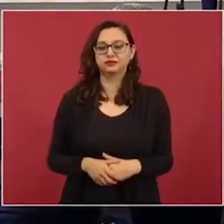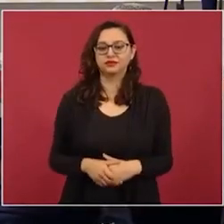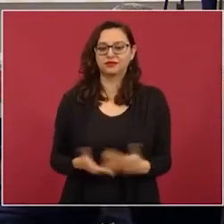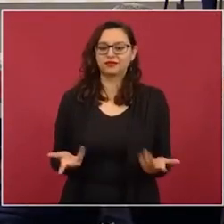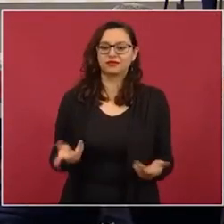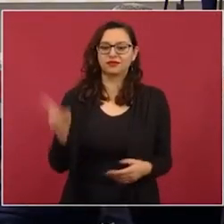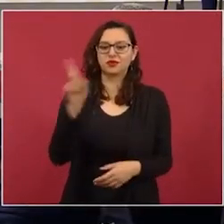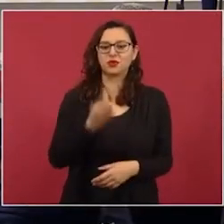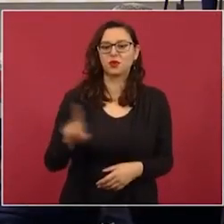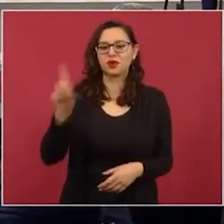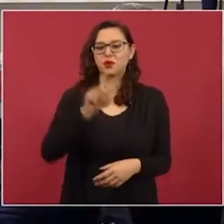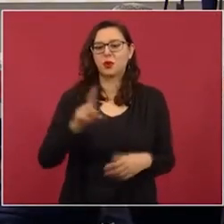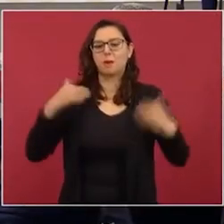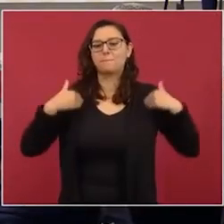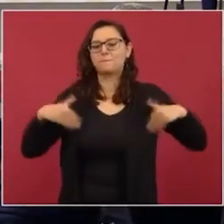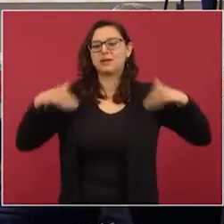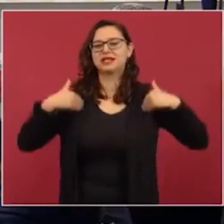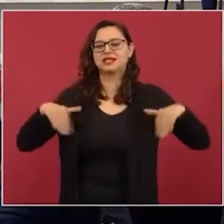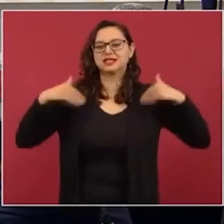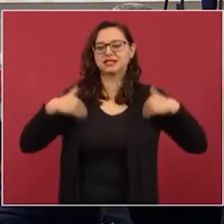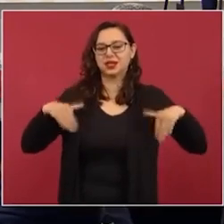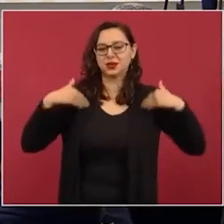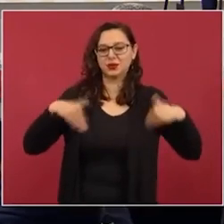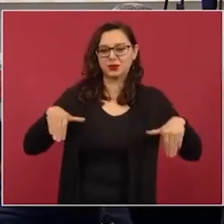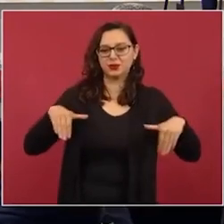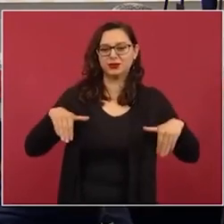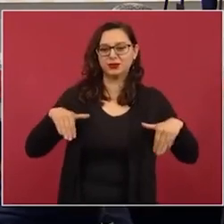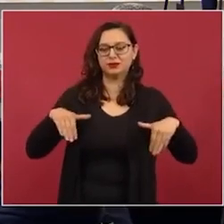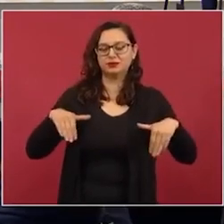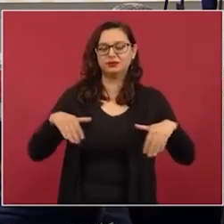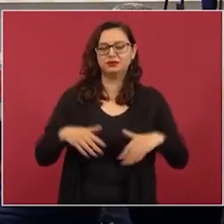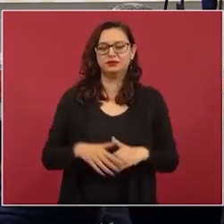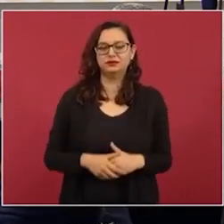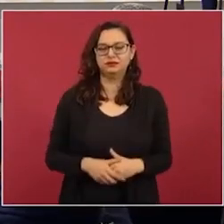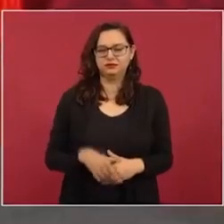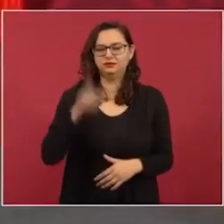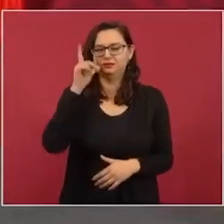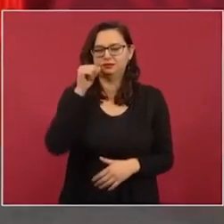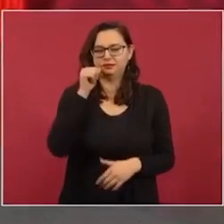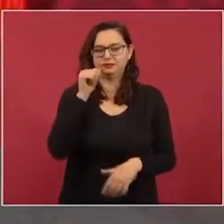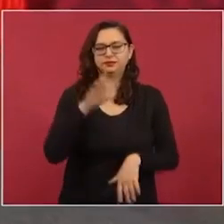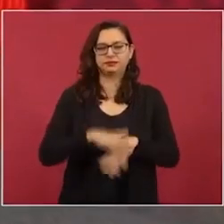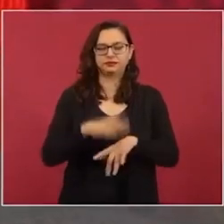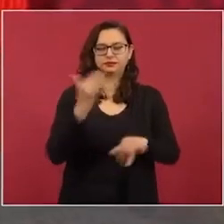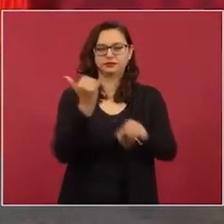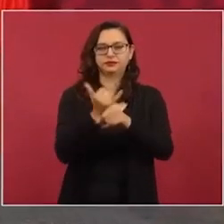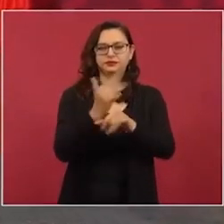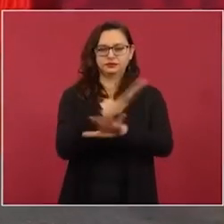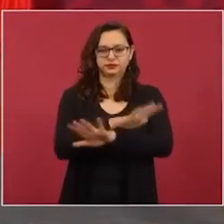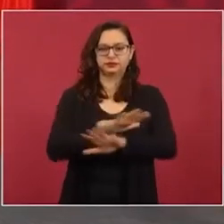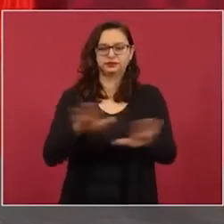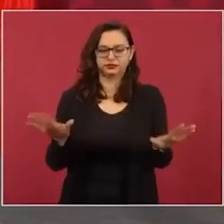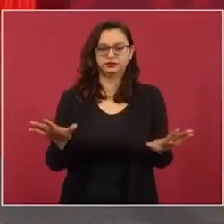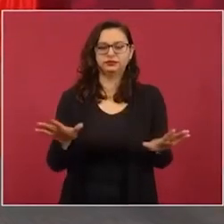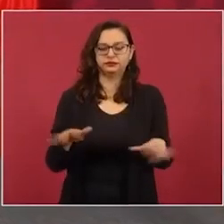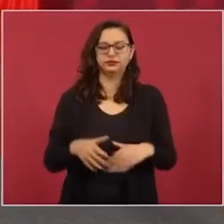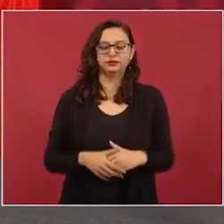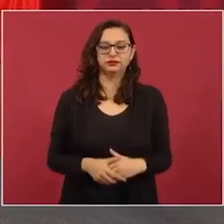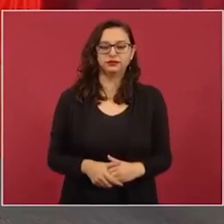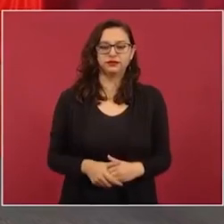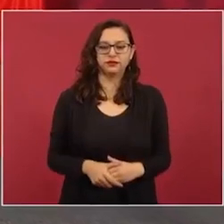aeropuerto Felipe Ángeles y ya estamos